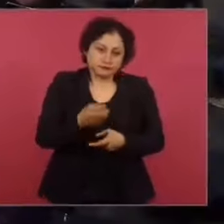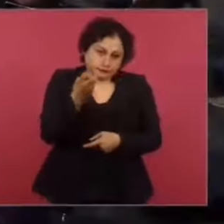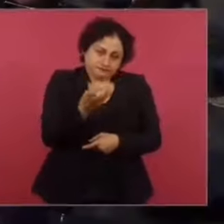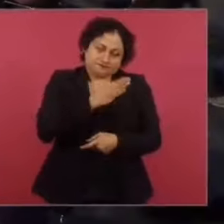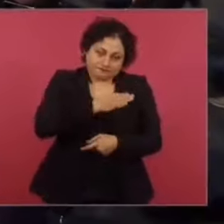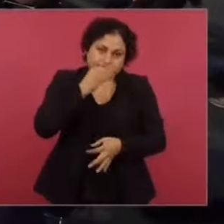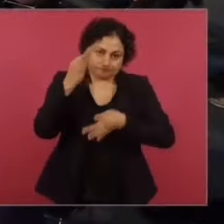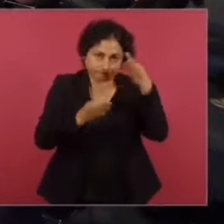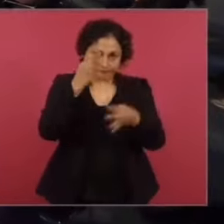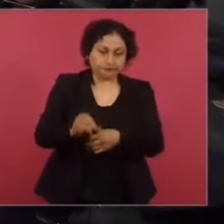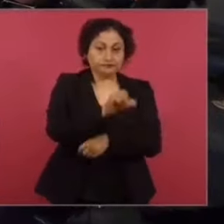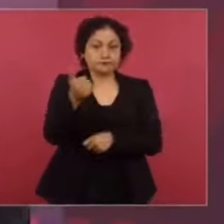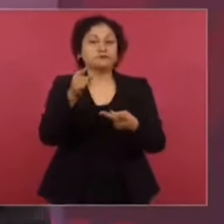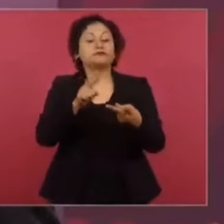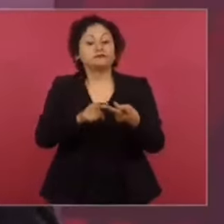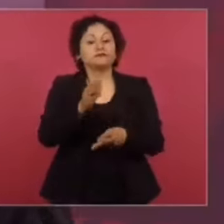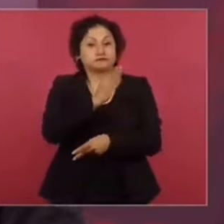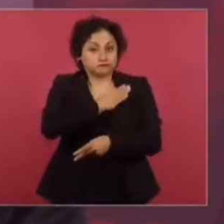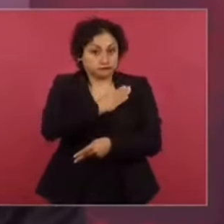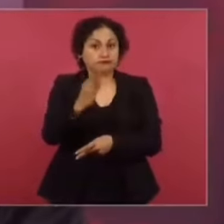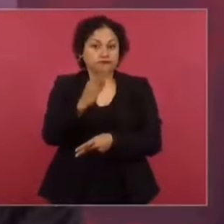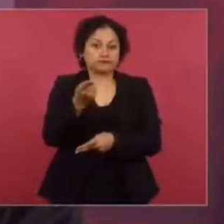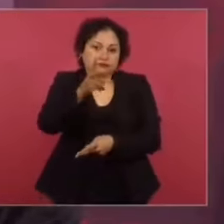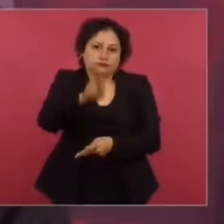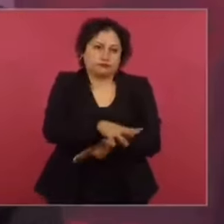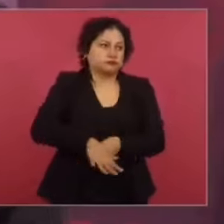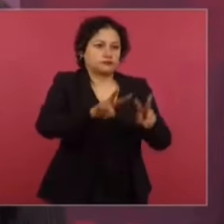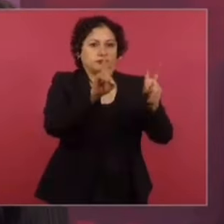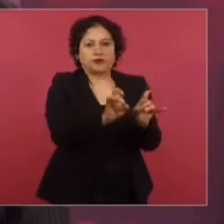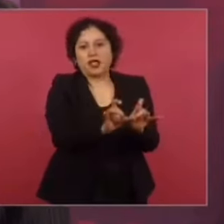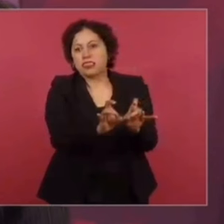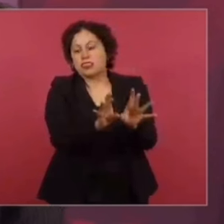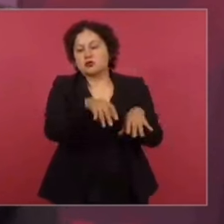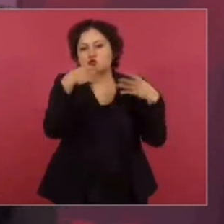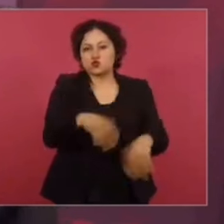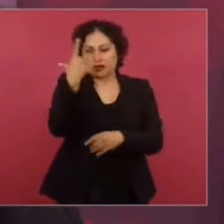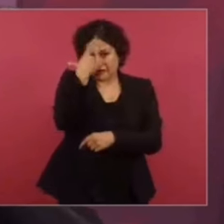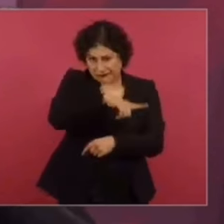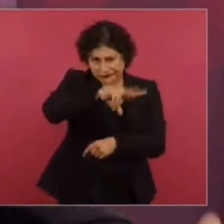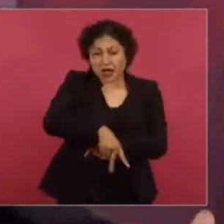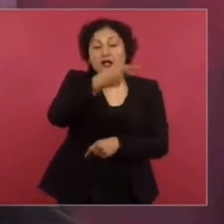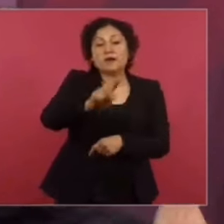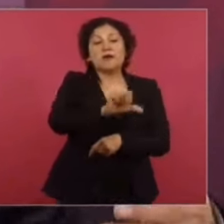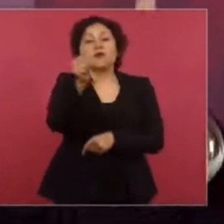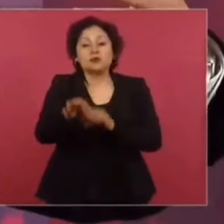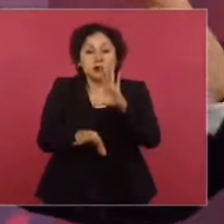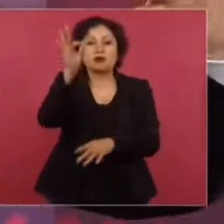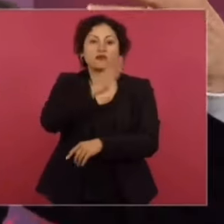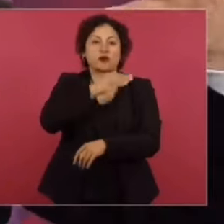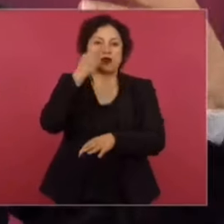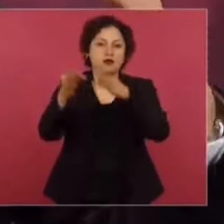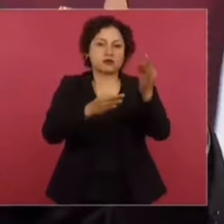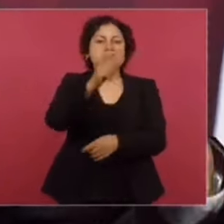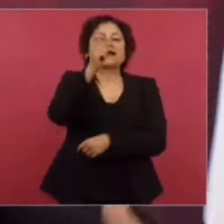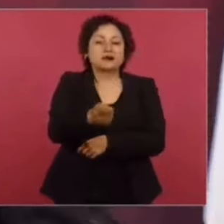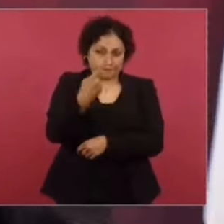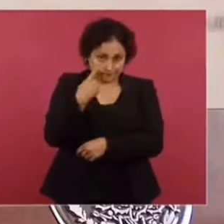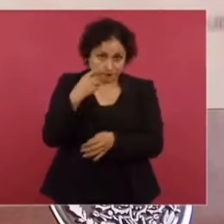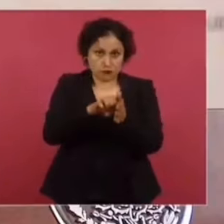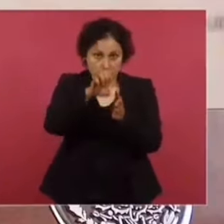Hay algo bueno también, entre la desgracia y entre lo malo, es que las estructuras